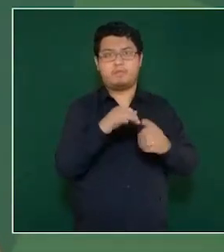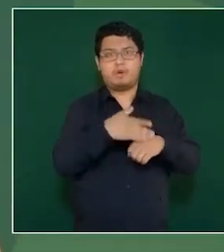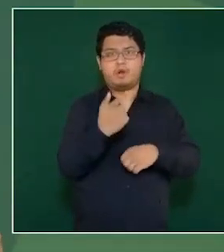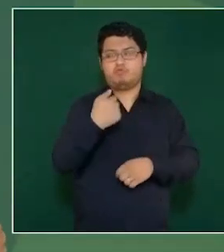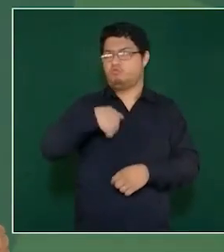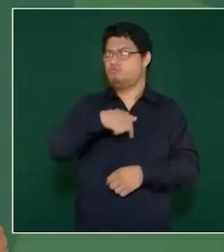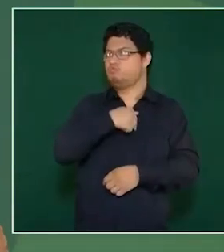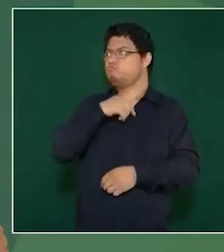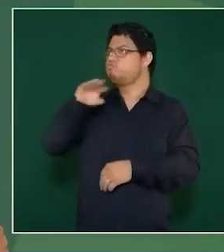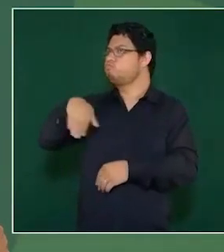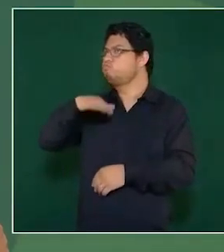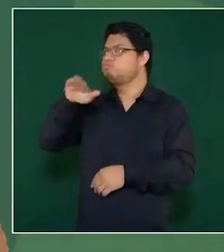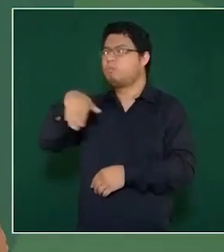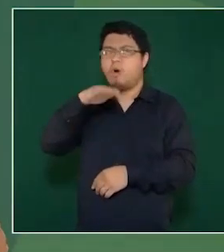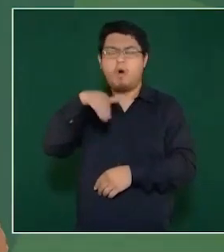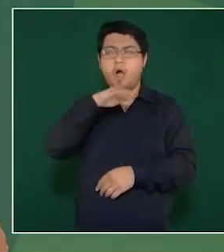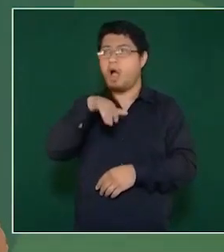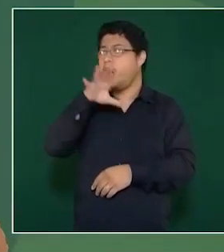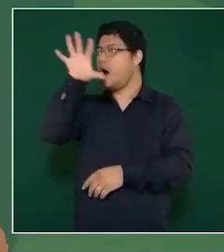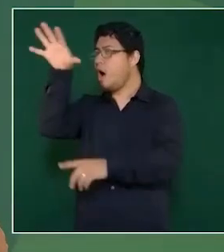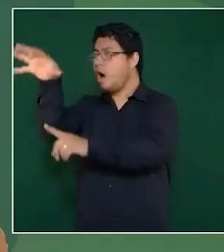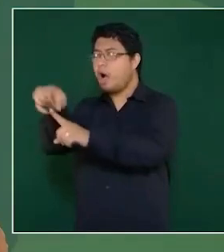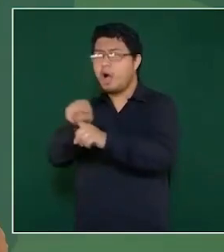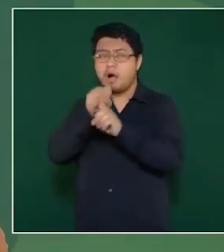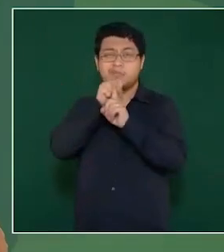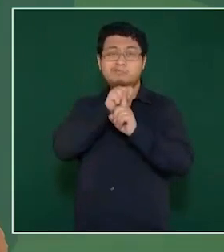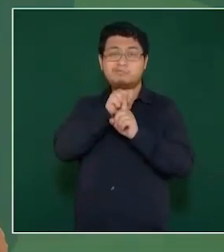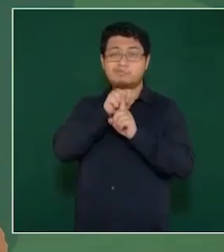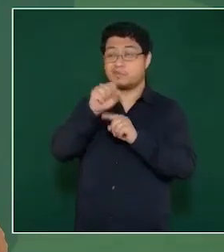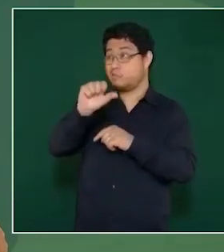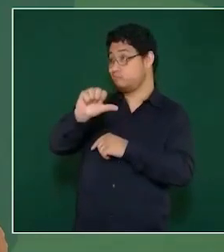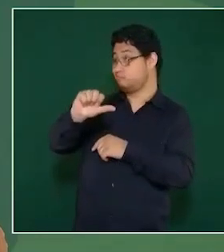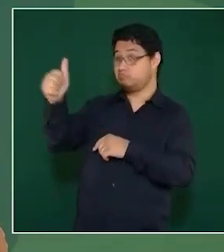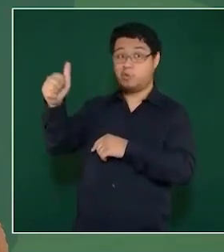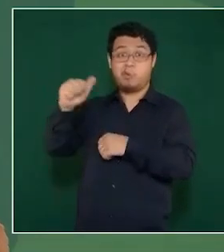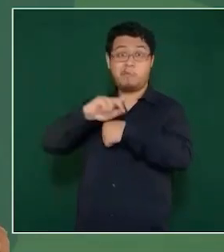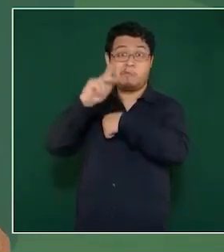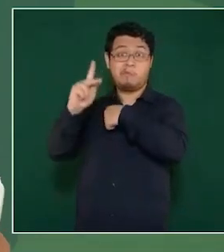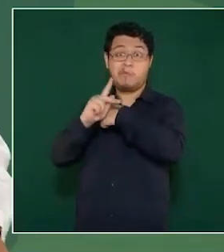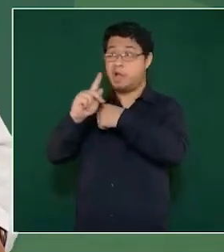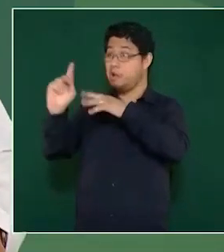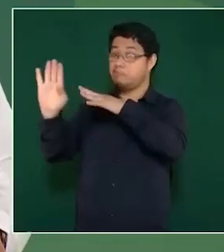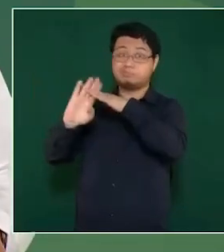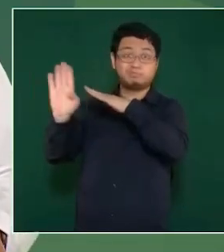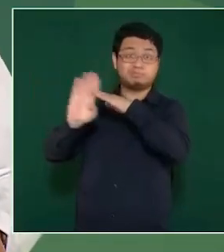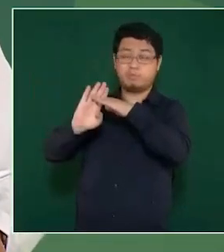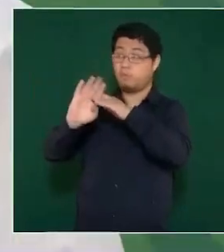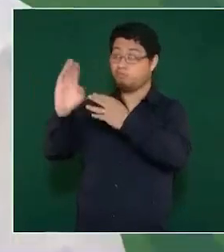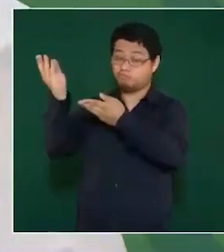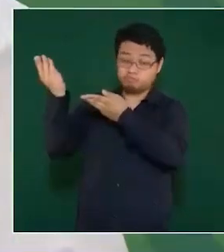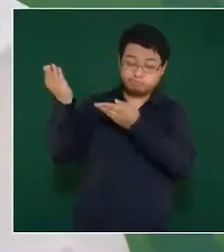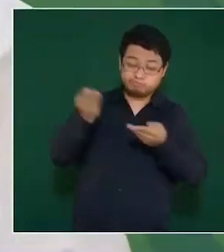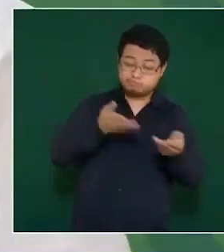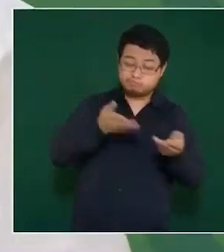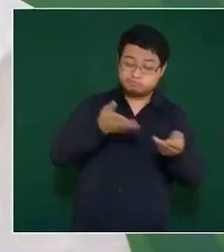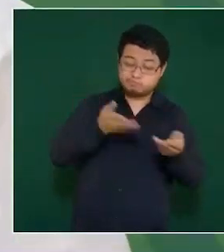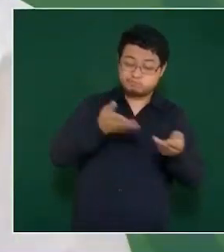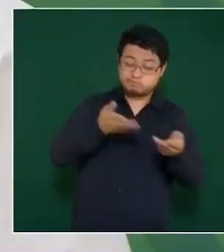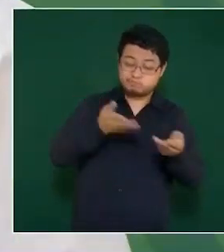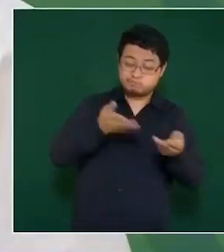médicos, especialistas del extranjero y lo vamos a seguir haciendo.